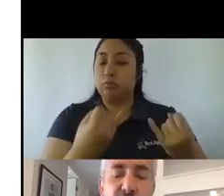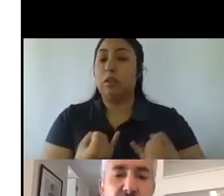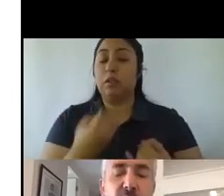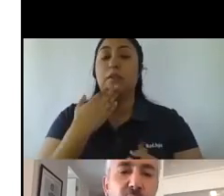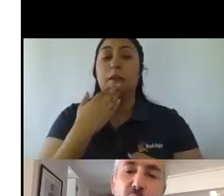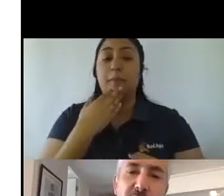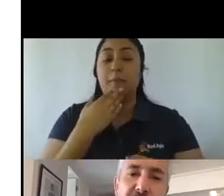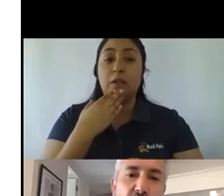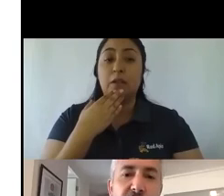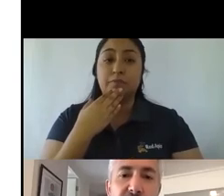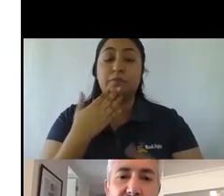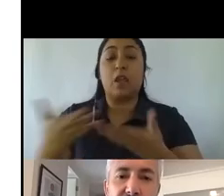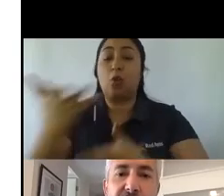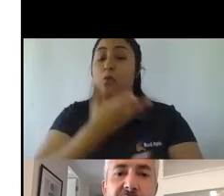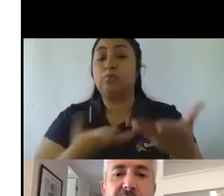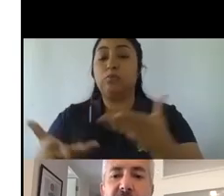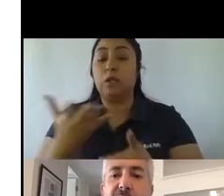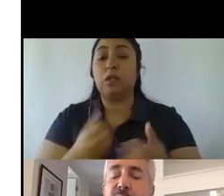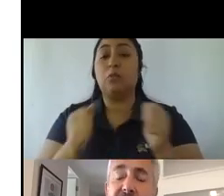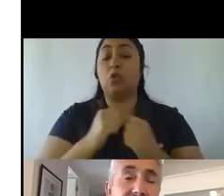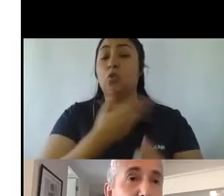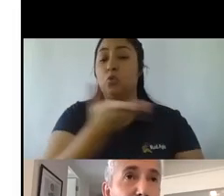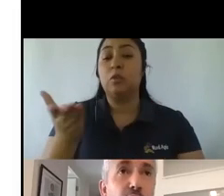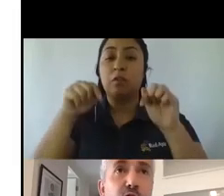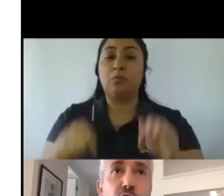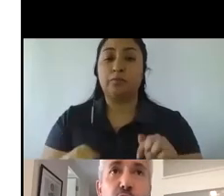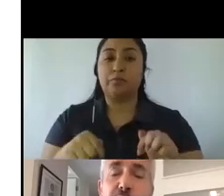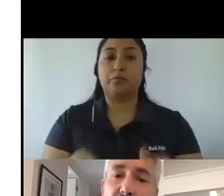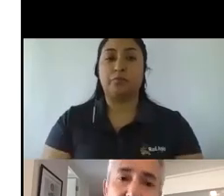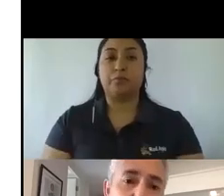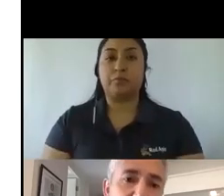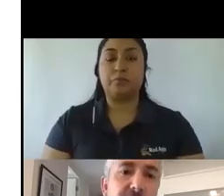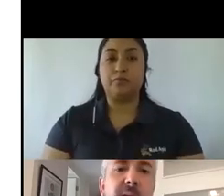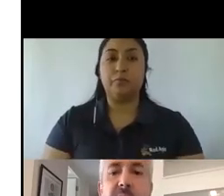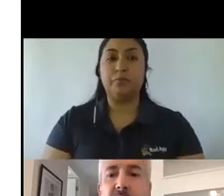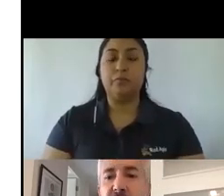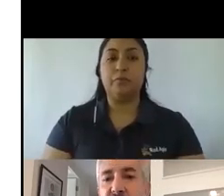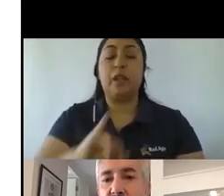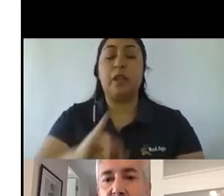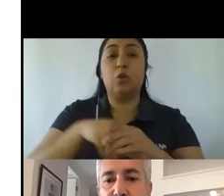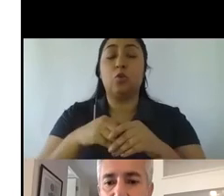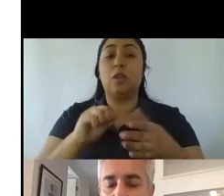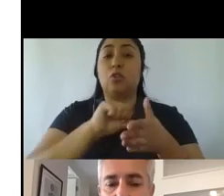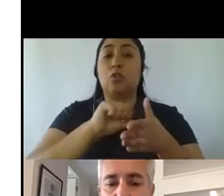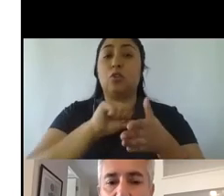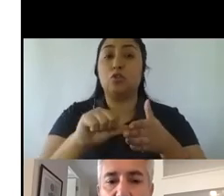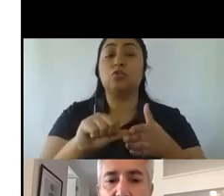supuesto, y también con ustedes hoy día. Dentro de nuestros socios están, yo diría, las principales